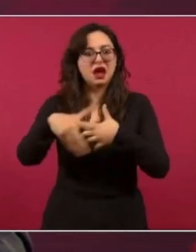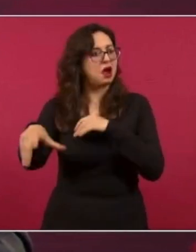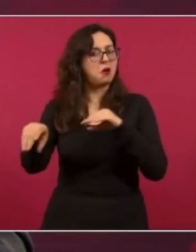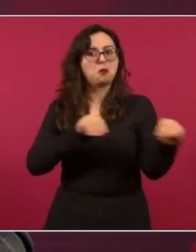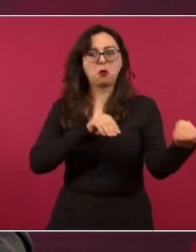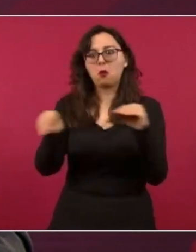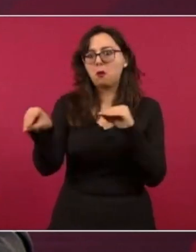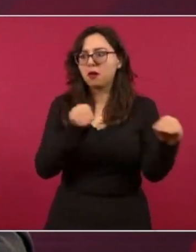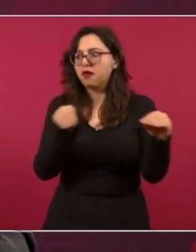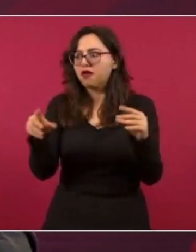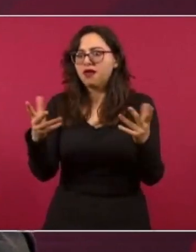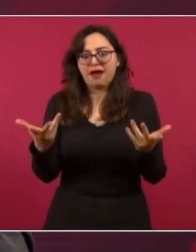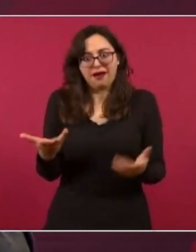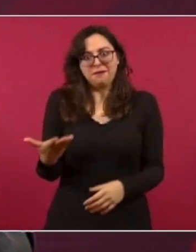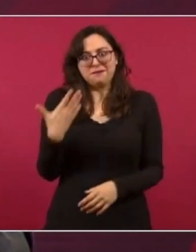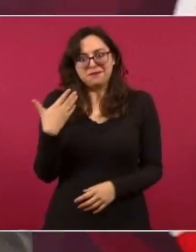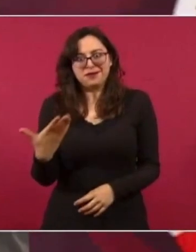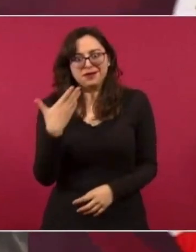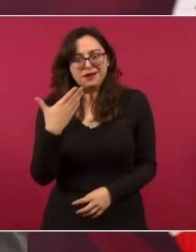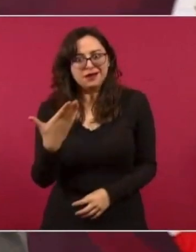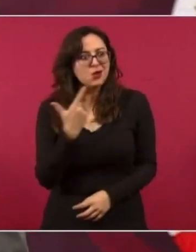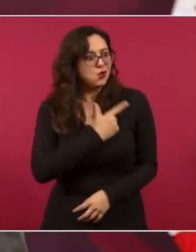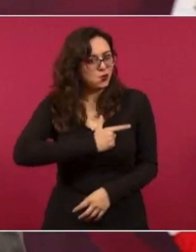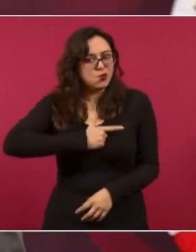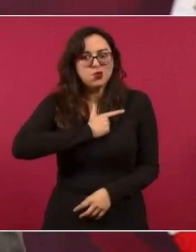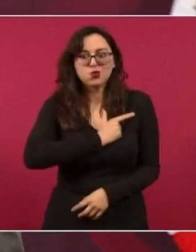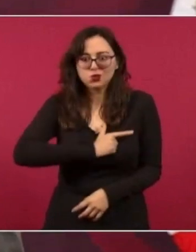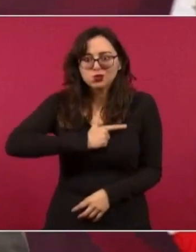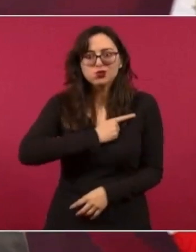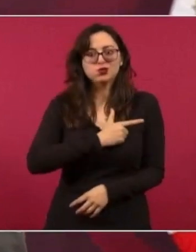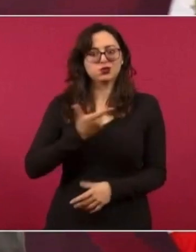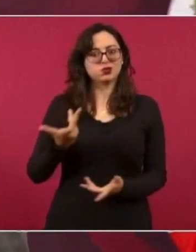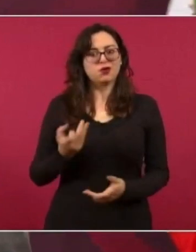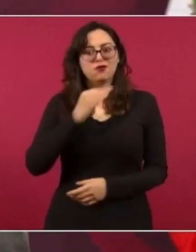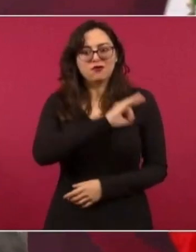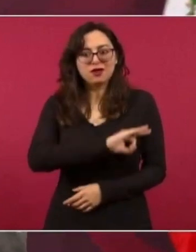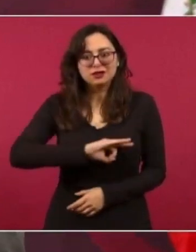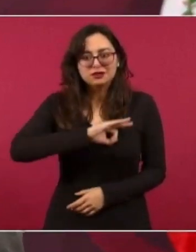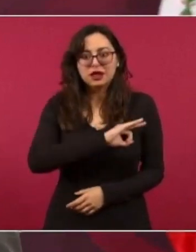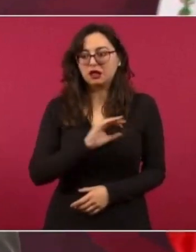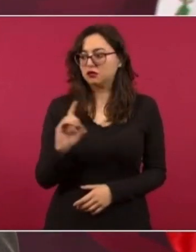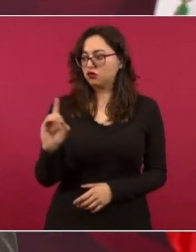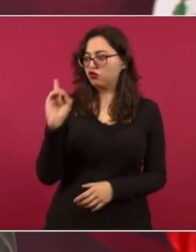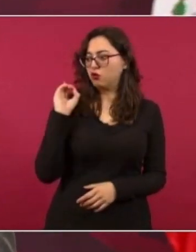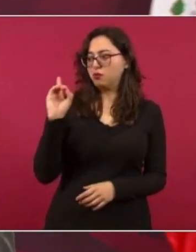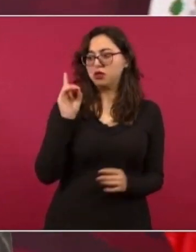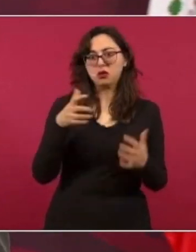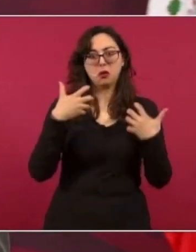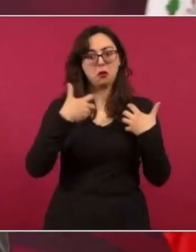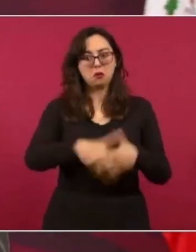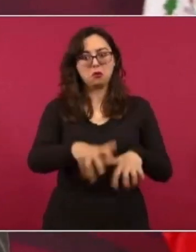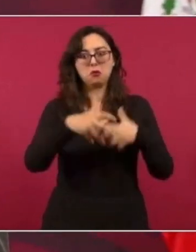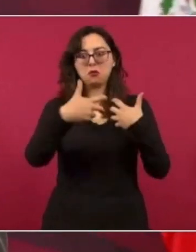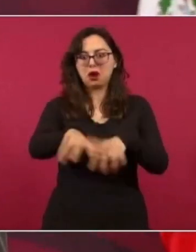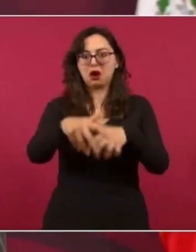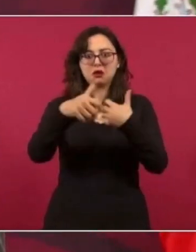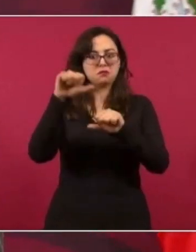que se les respeten sus